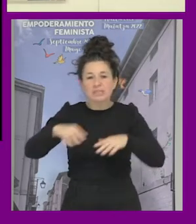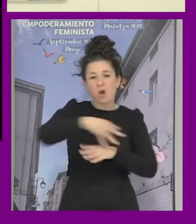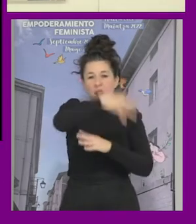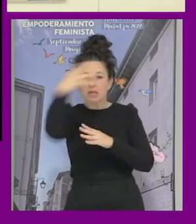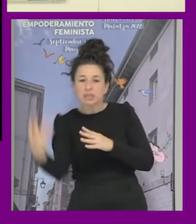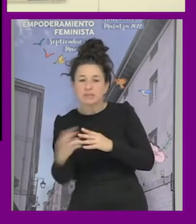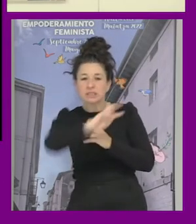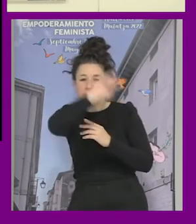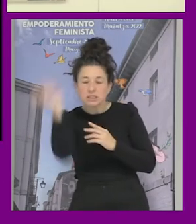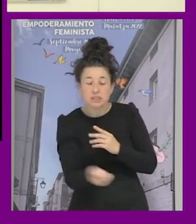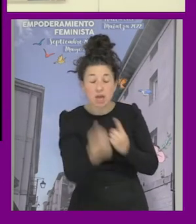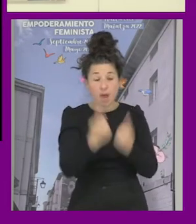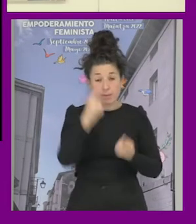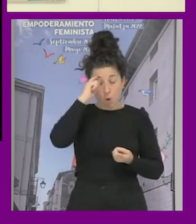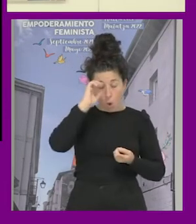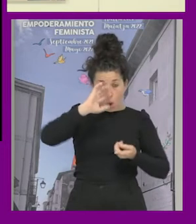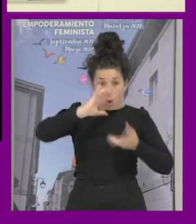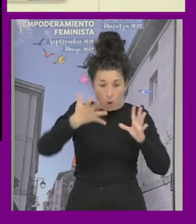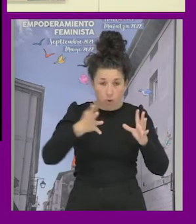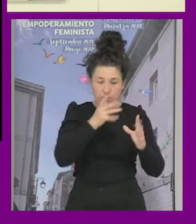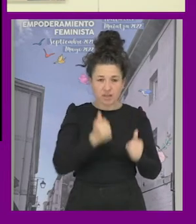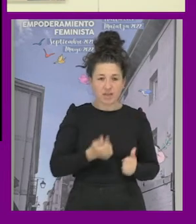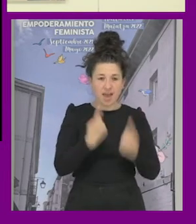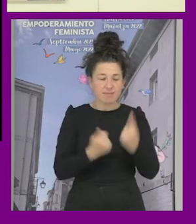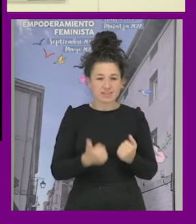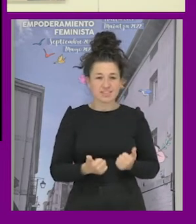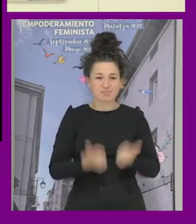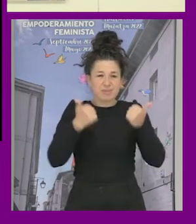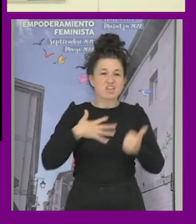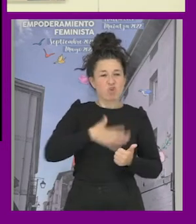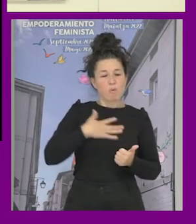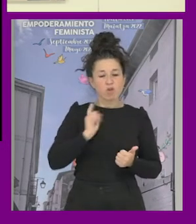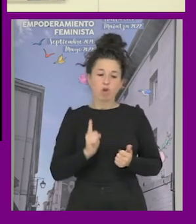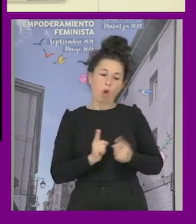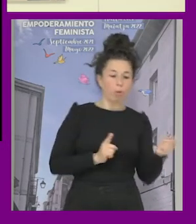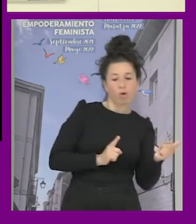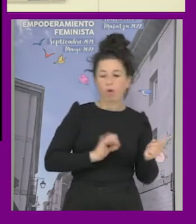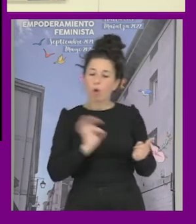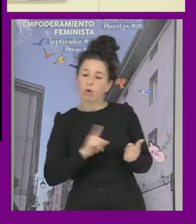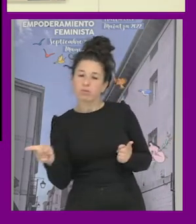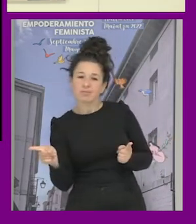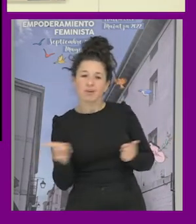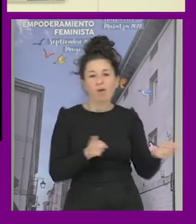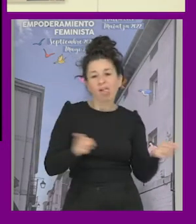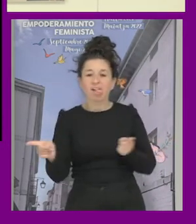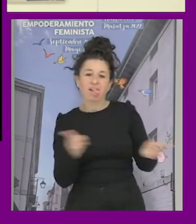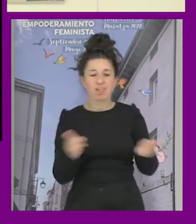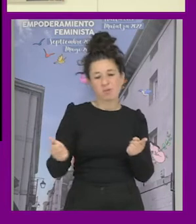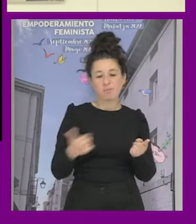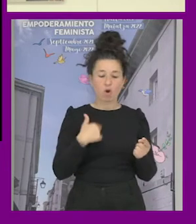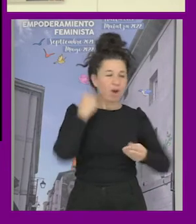y a veces un poco loco porque a veces como más como de estar solo en uno de los dos espacios no estar reflexionando ahí desde tus